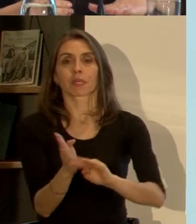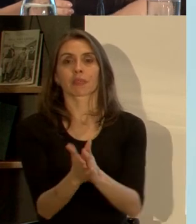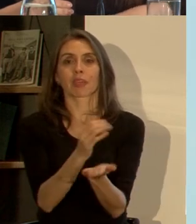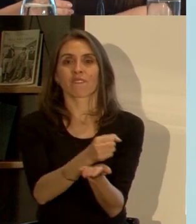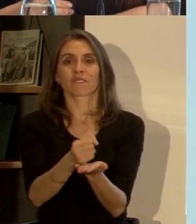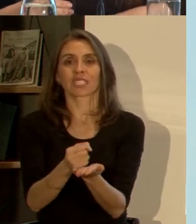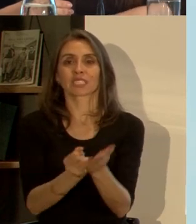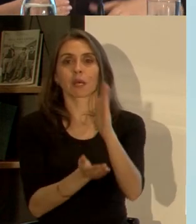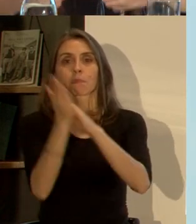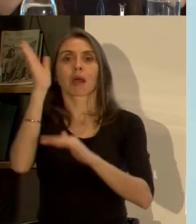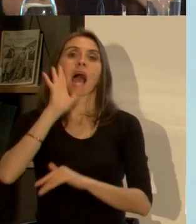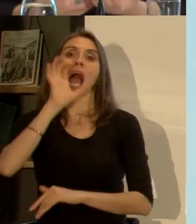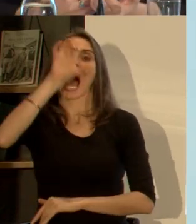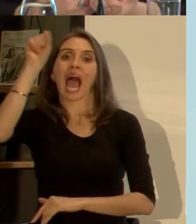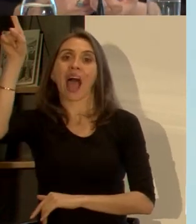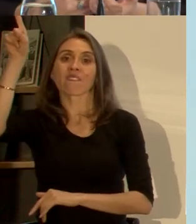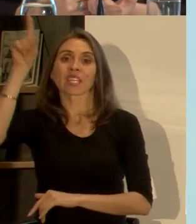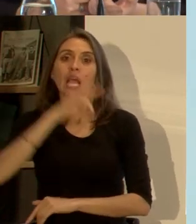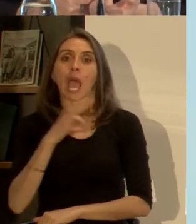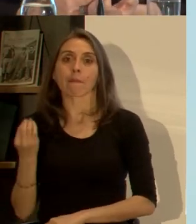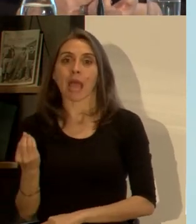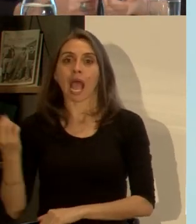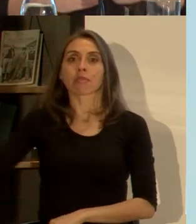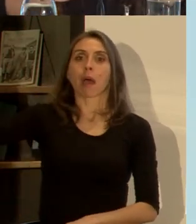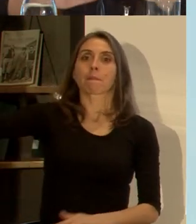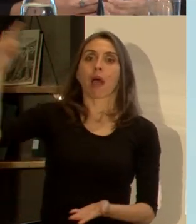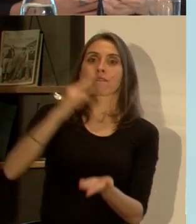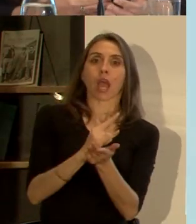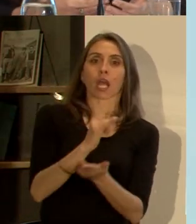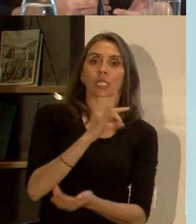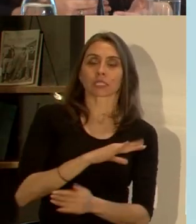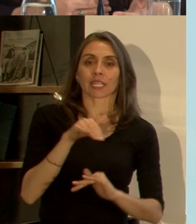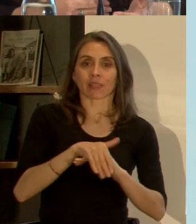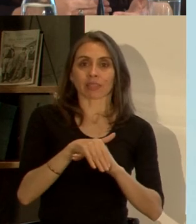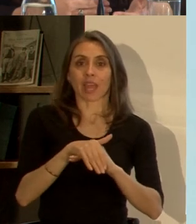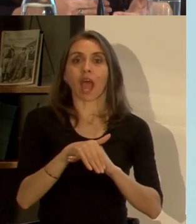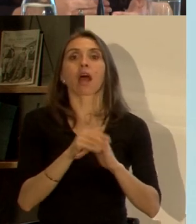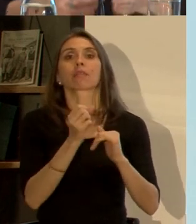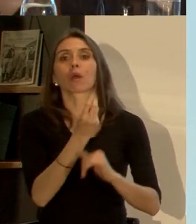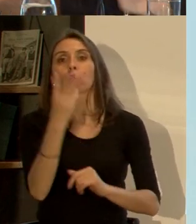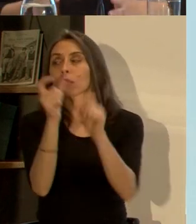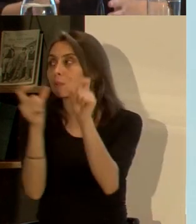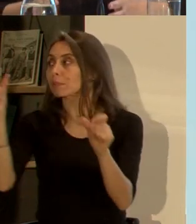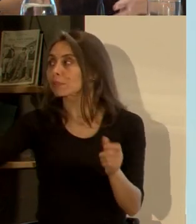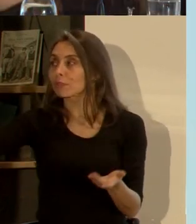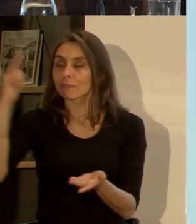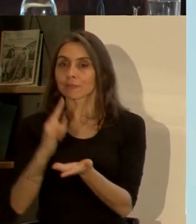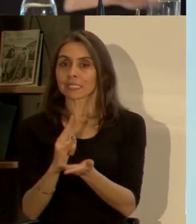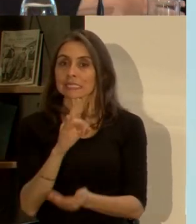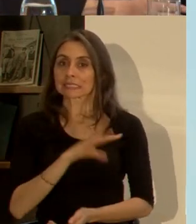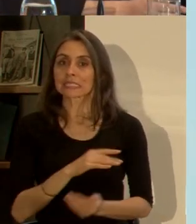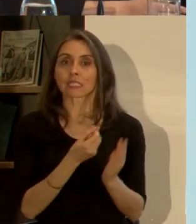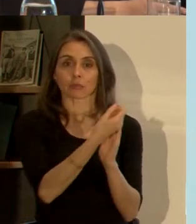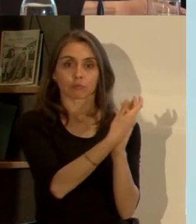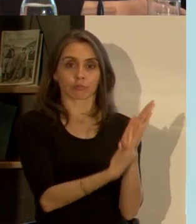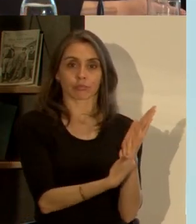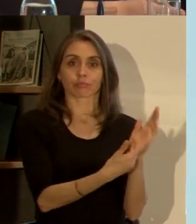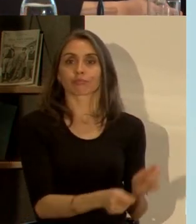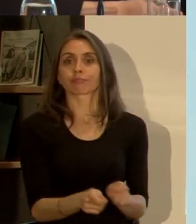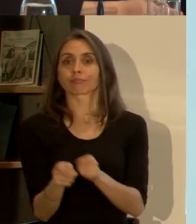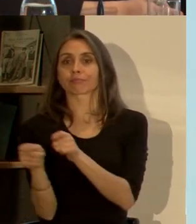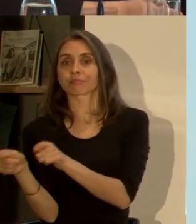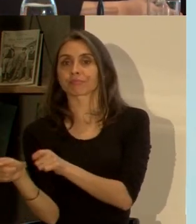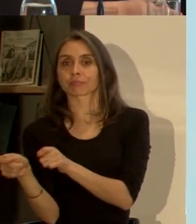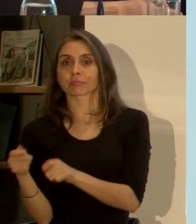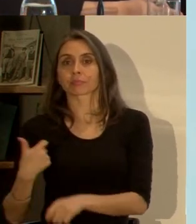visa en África para venir a Chile entonces yo ya sabía al final de la tarde cuántas personas de África venían esa lista yo iba se la entregaba